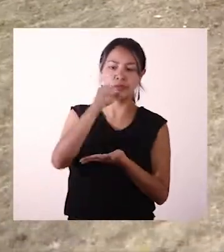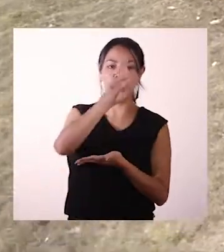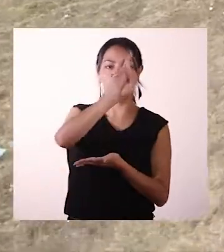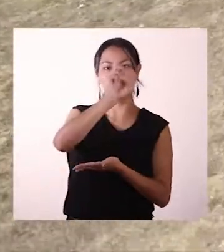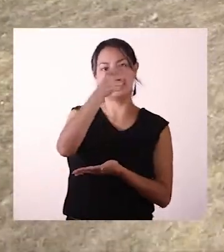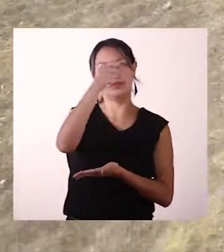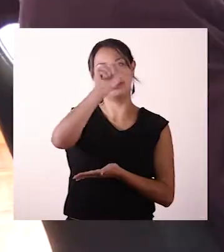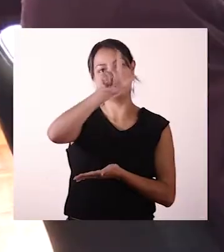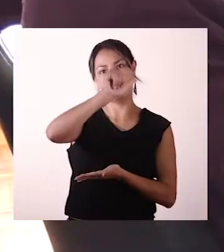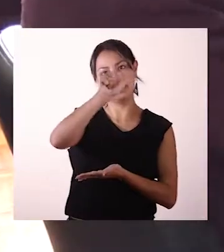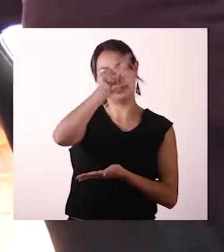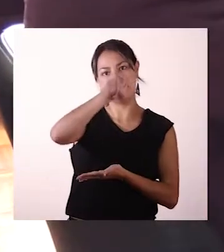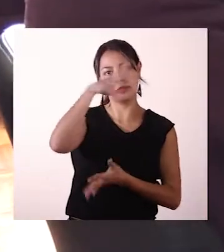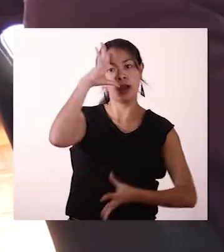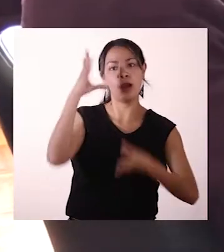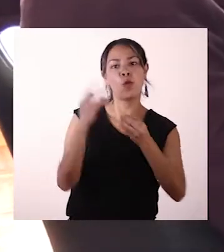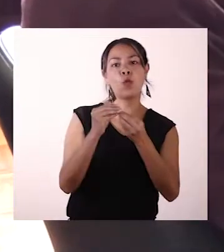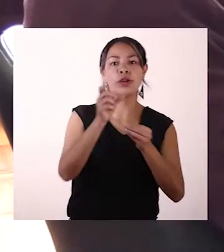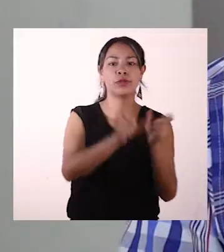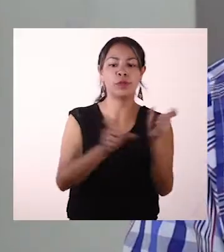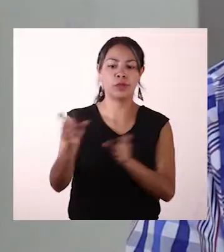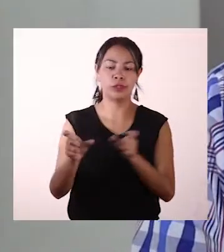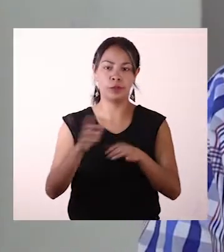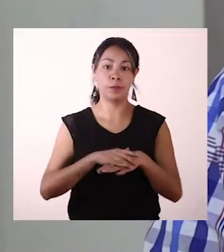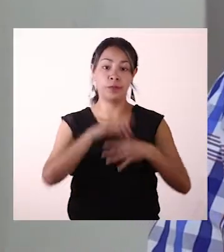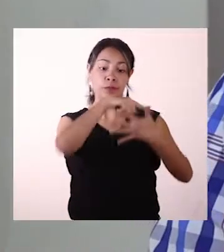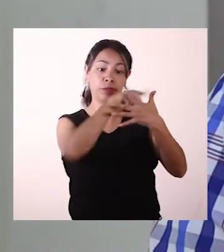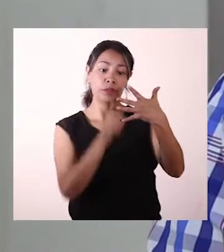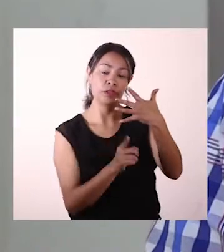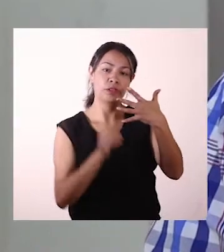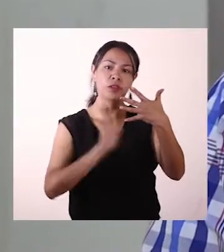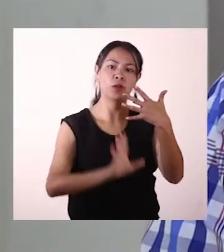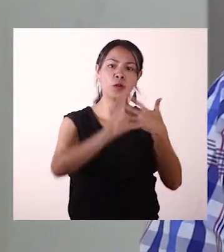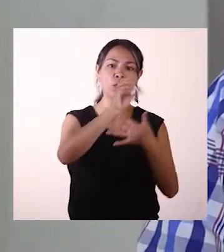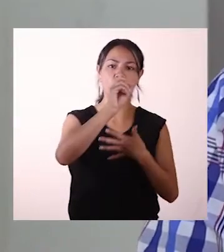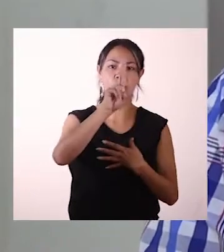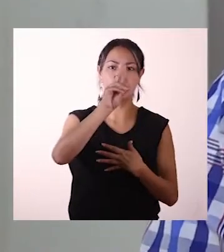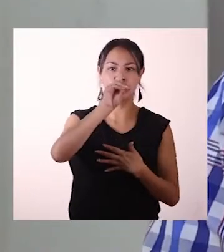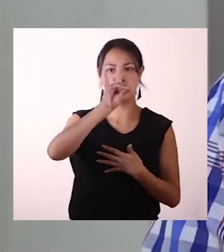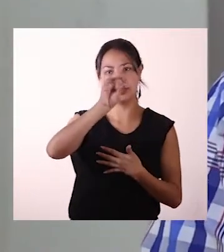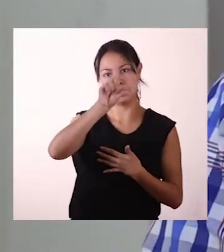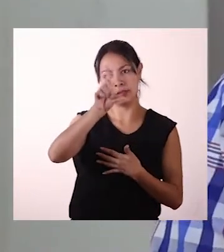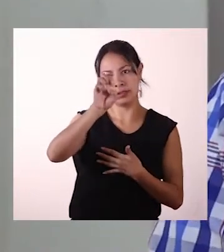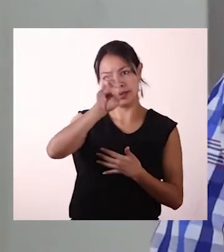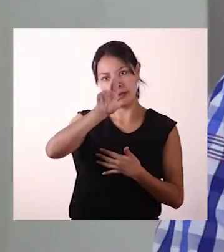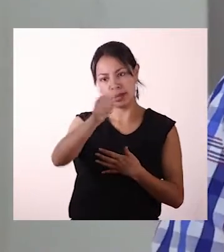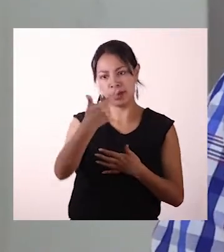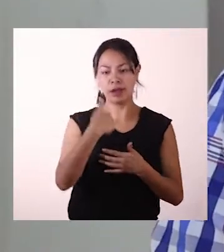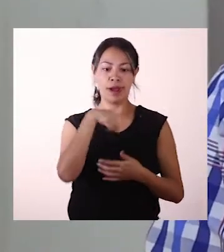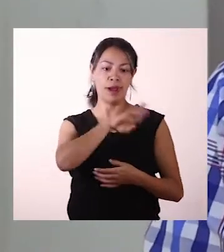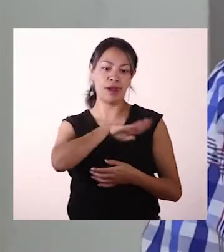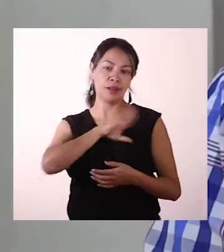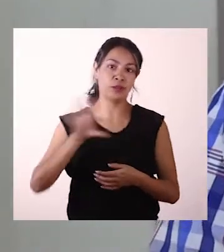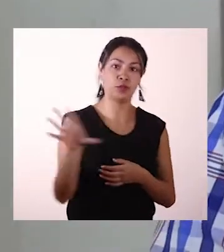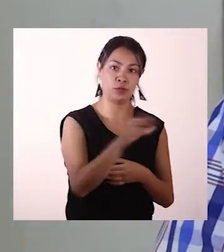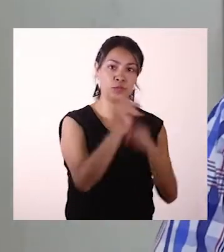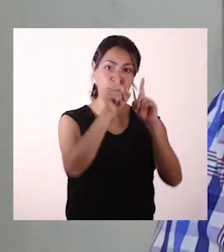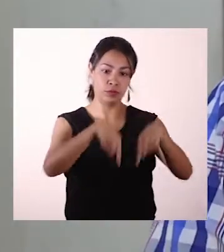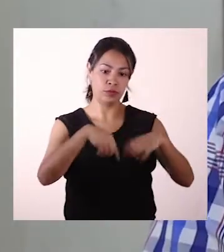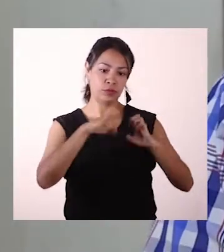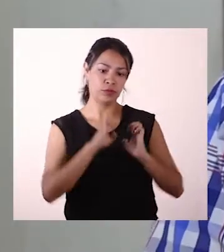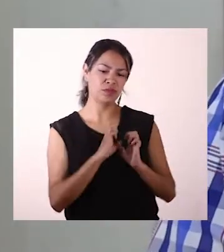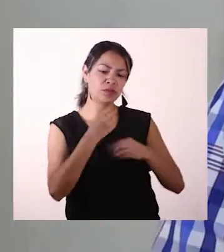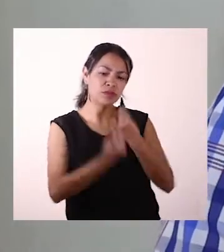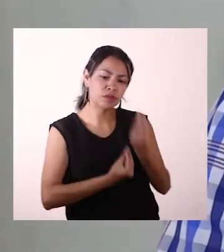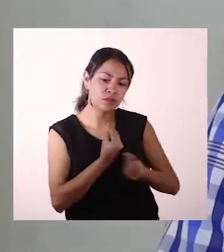de regalías a la luz de la concertación ciudadana. De los cinco ejes, la cordillera, todos los alcaldes junto con nuestro gobernador priorizamos